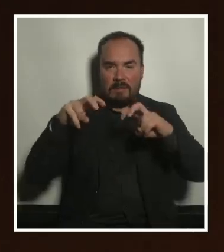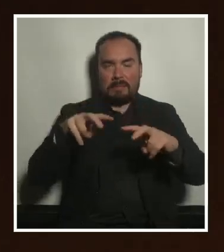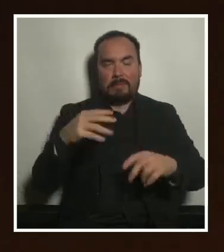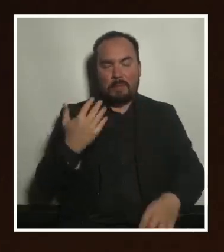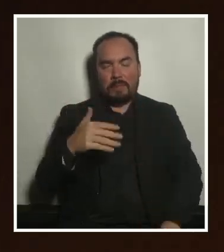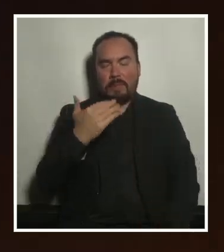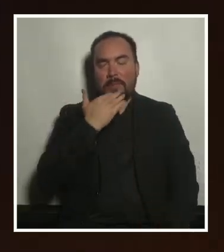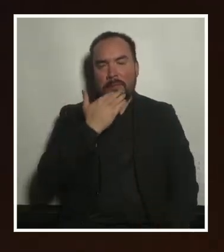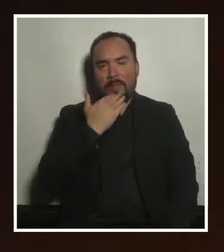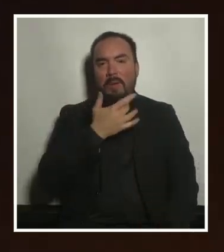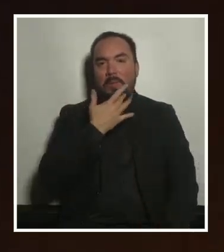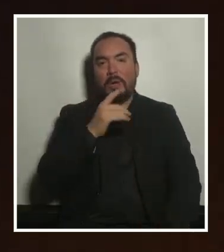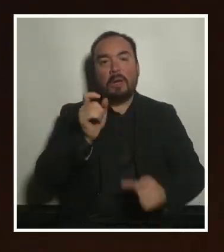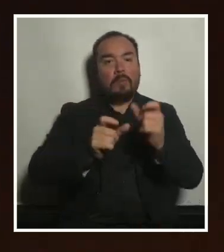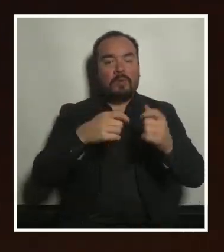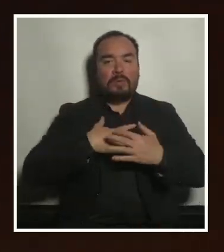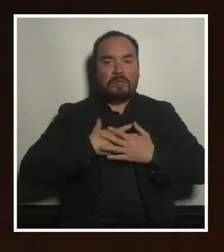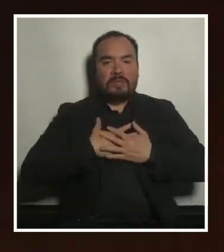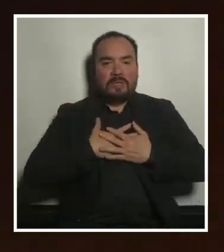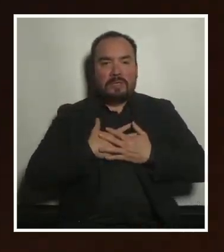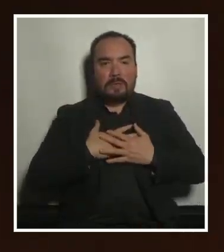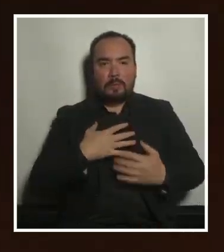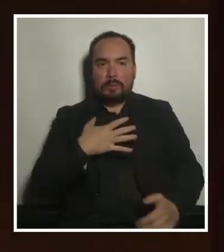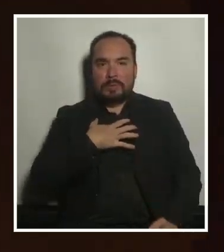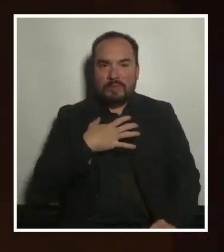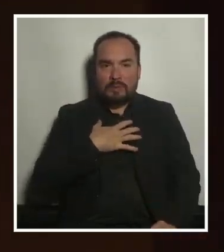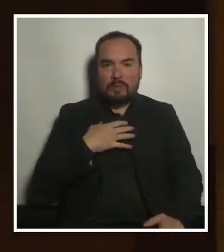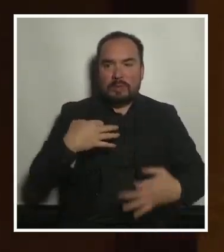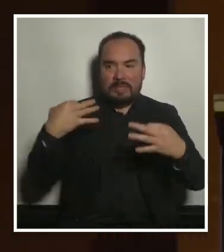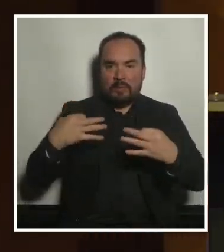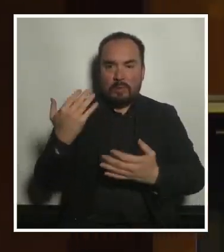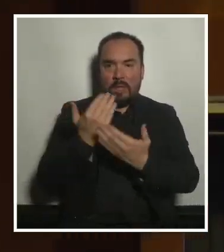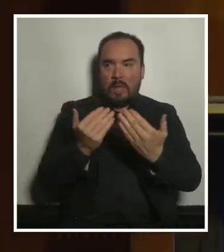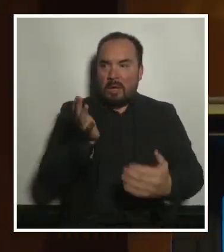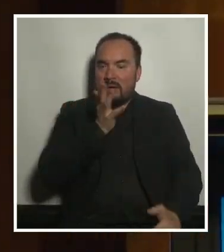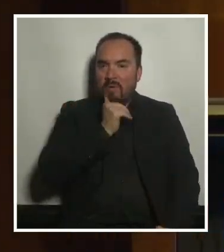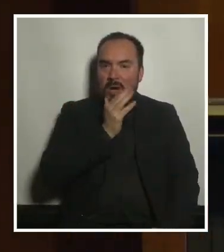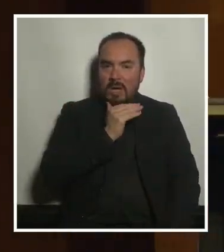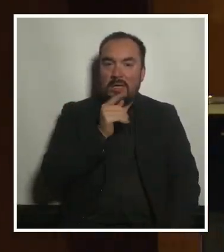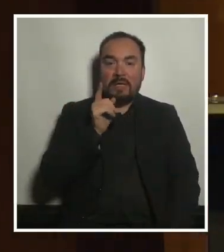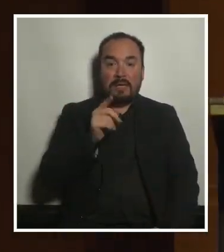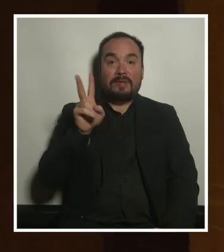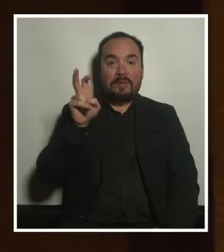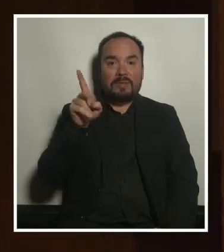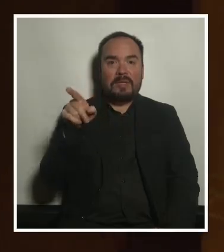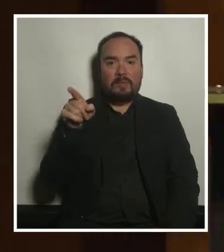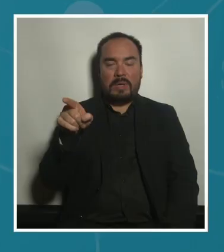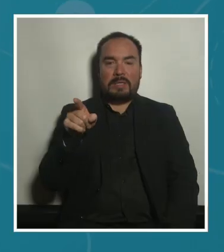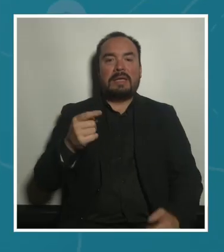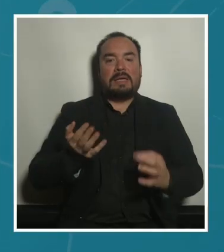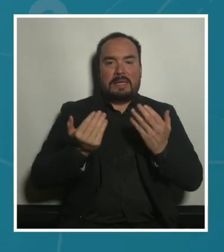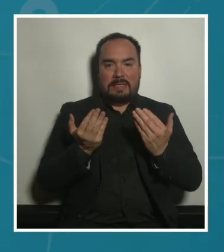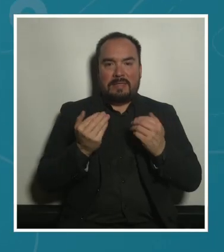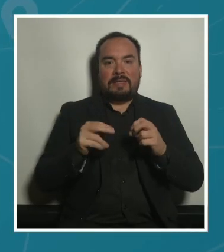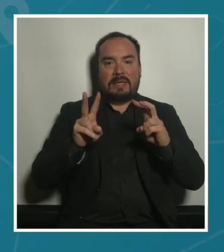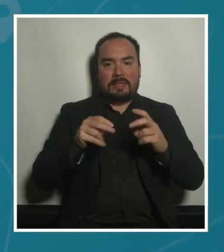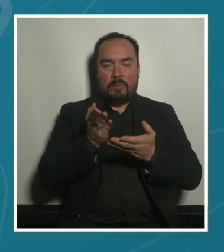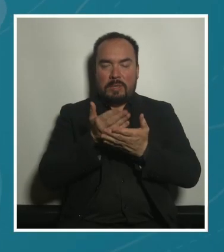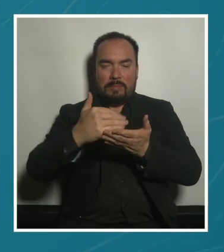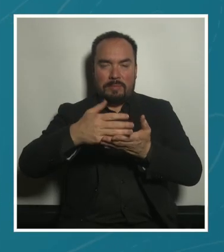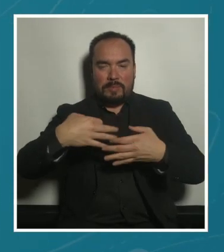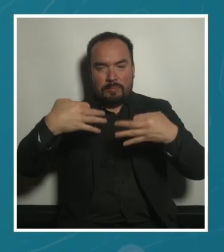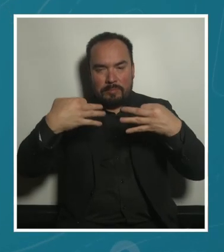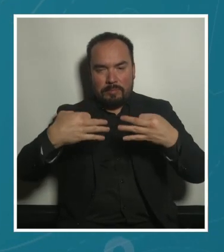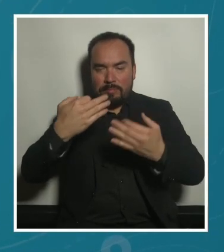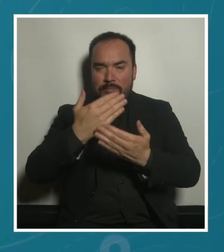o la inseguridad vial es uno de los temas que más percepción de seguridad da a